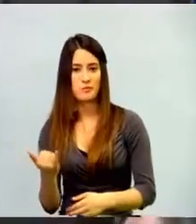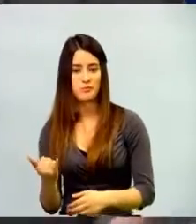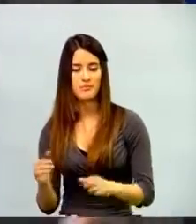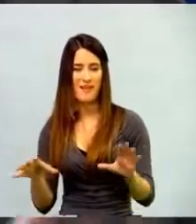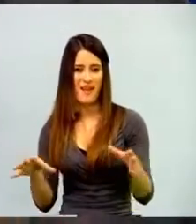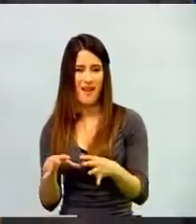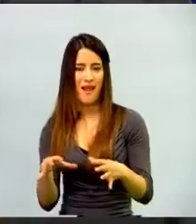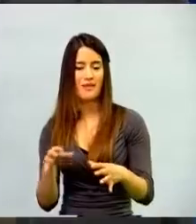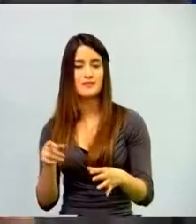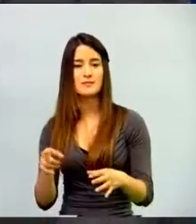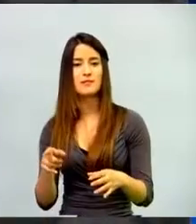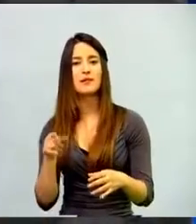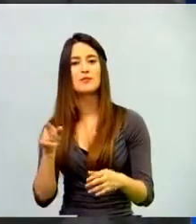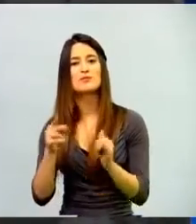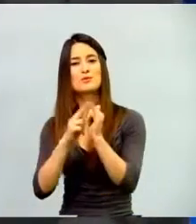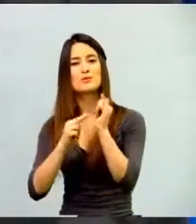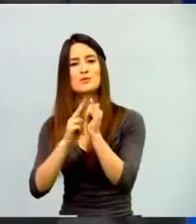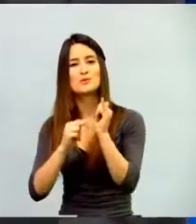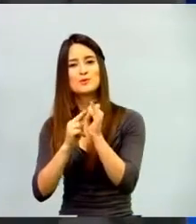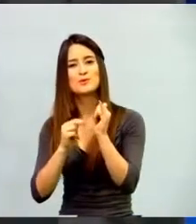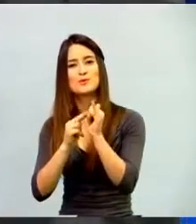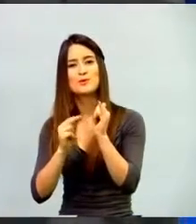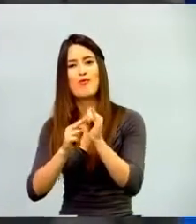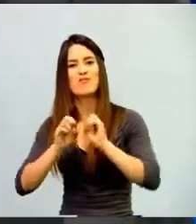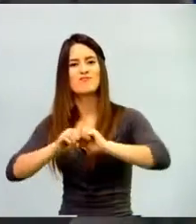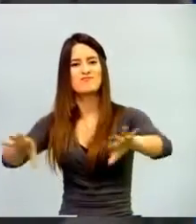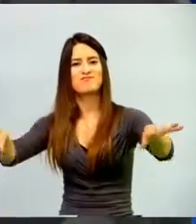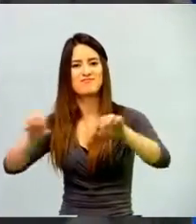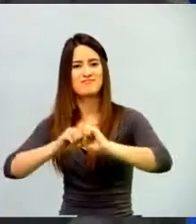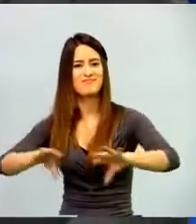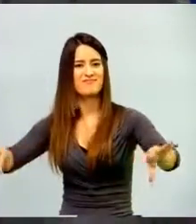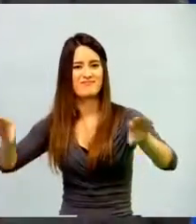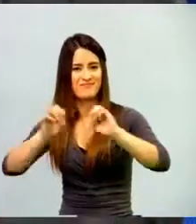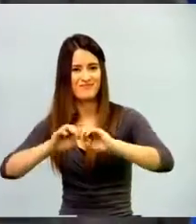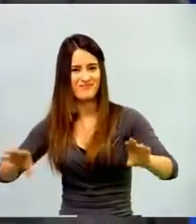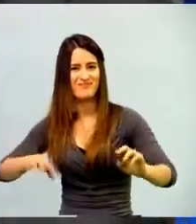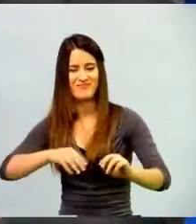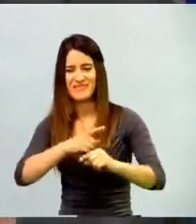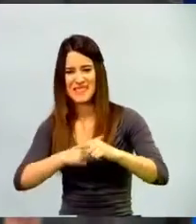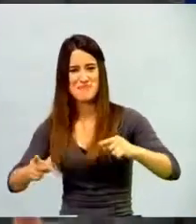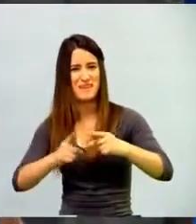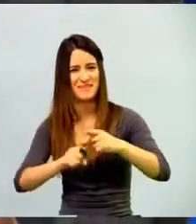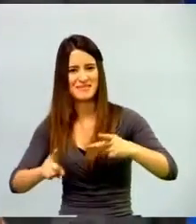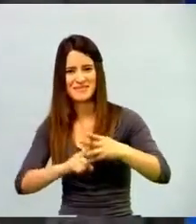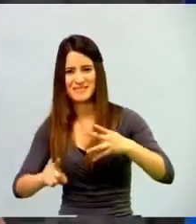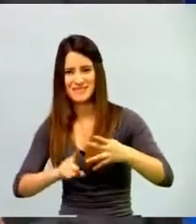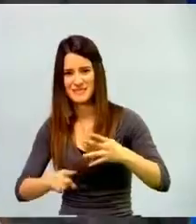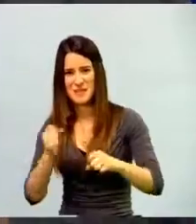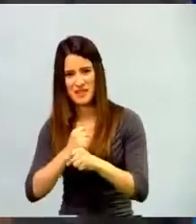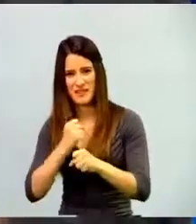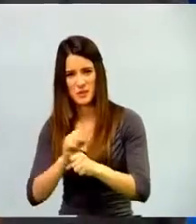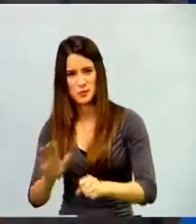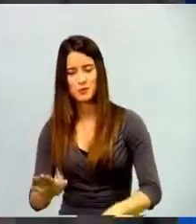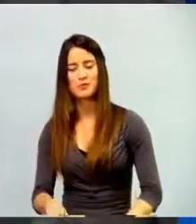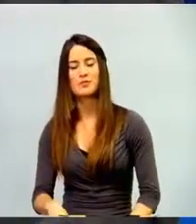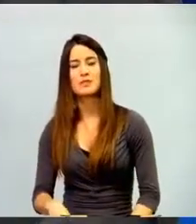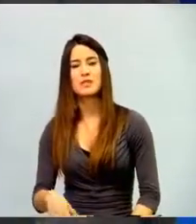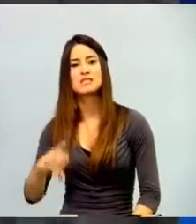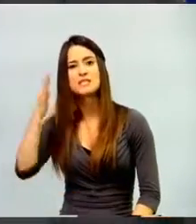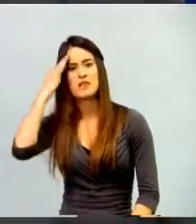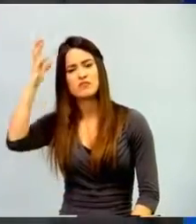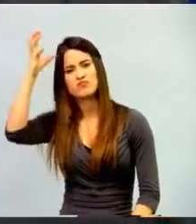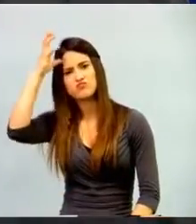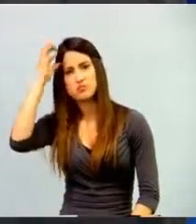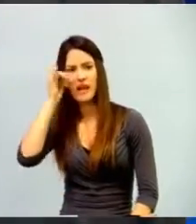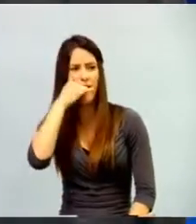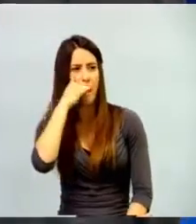Pues, bueno, ella sabe cómo manejar cámaras, sabe cómo hacer el croma, bueno, saben hacer todo ese tipo de cosas. Y he aprendido